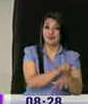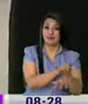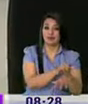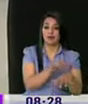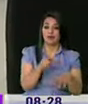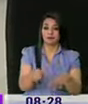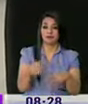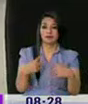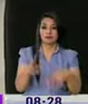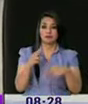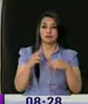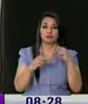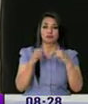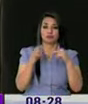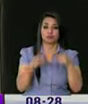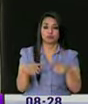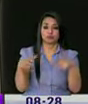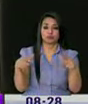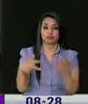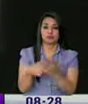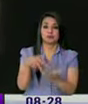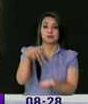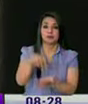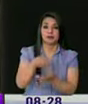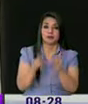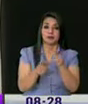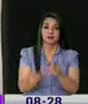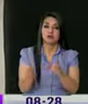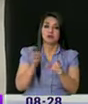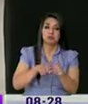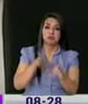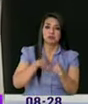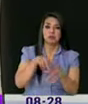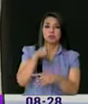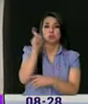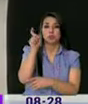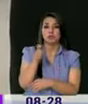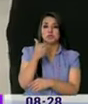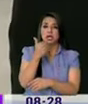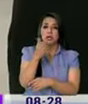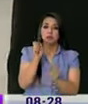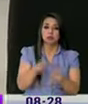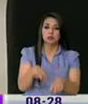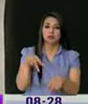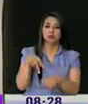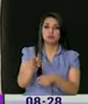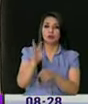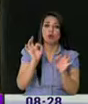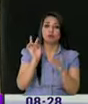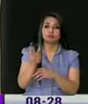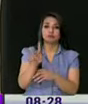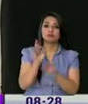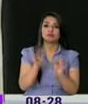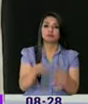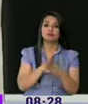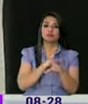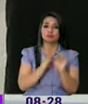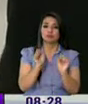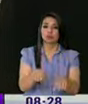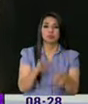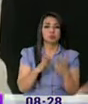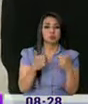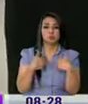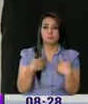ya construyéndose las paradas para que las personas que necesiten desembarcar en este lugar puedan hacerlo sin